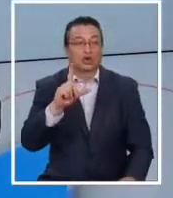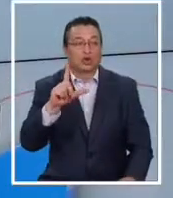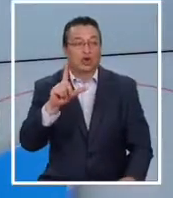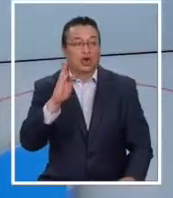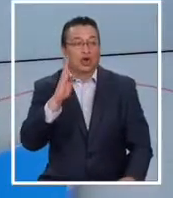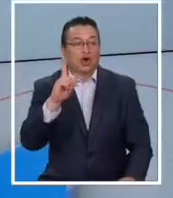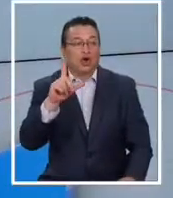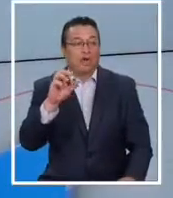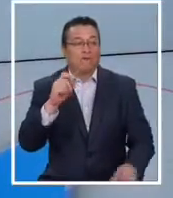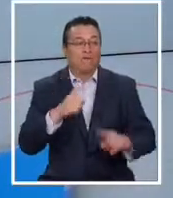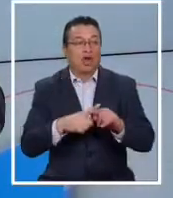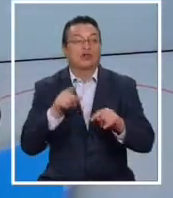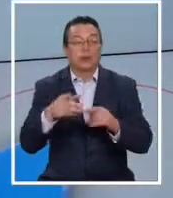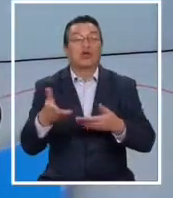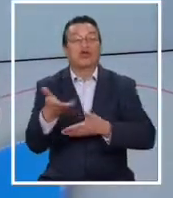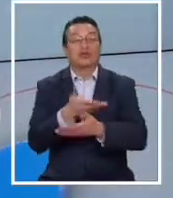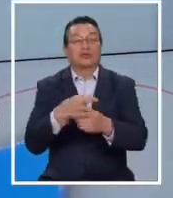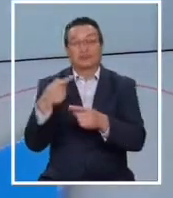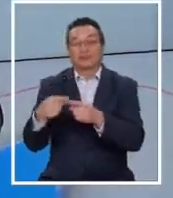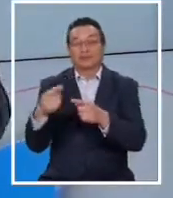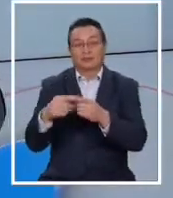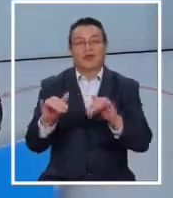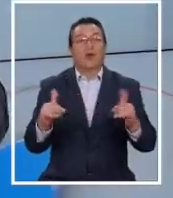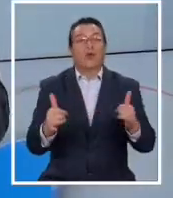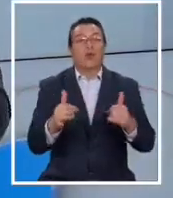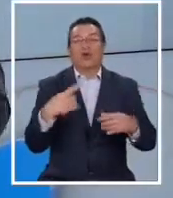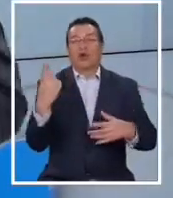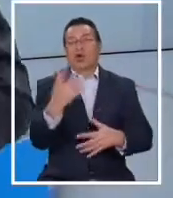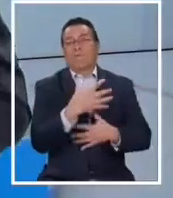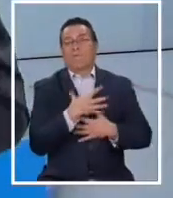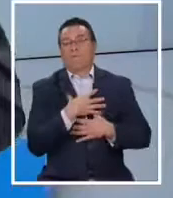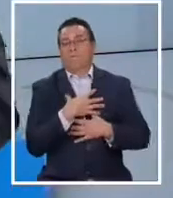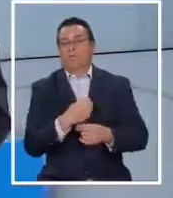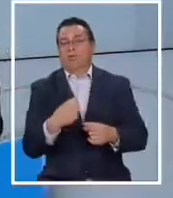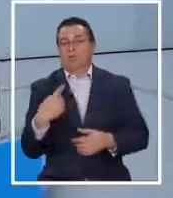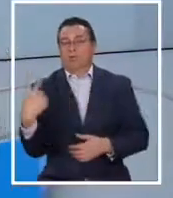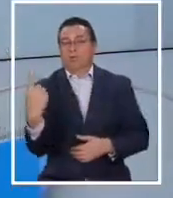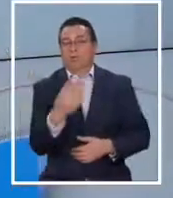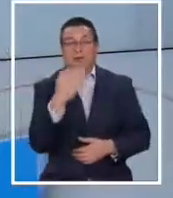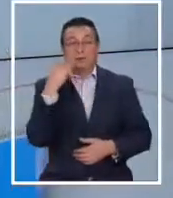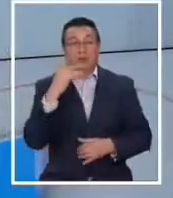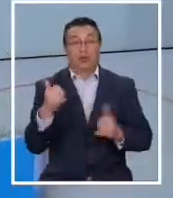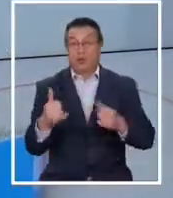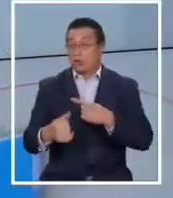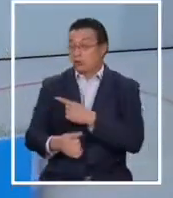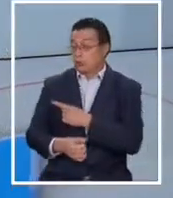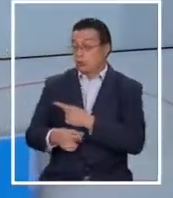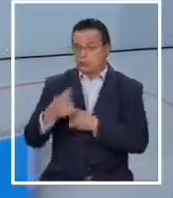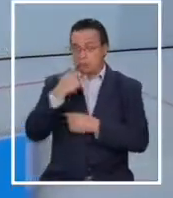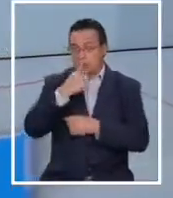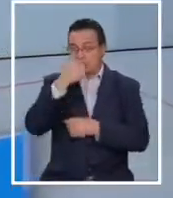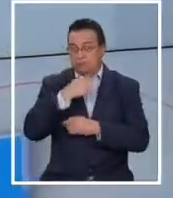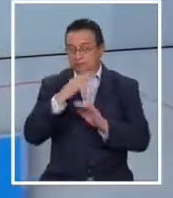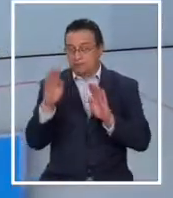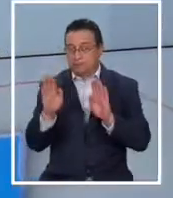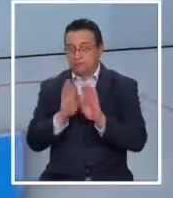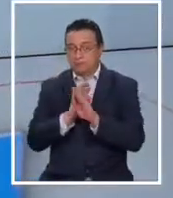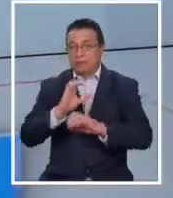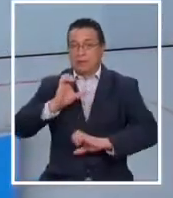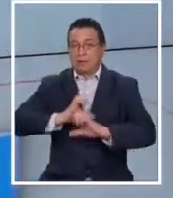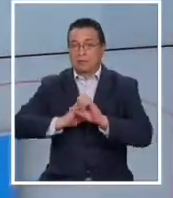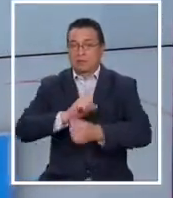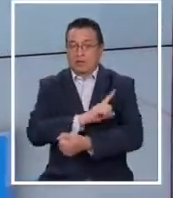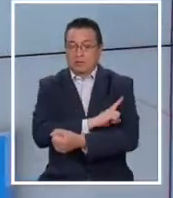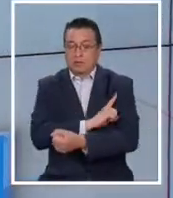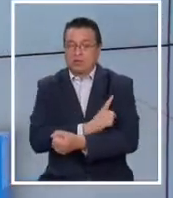una plataforma social con múltiples juegos en línea que ha sido furor en esta pandemia. Pero este inocente juego esconde una empresa muy poderosa